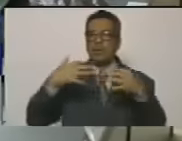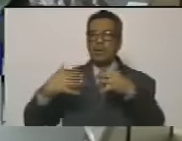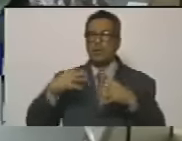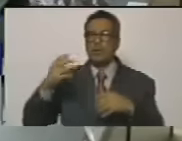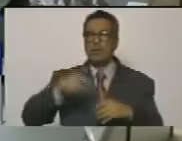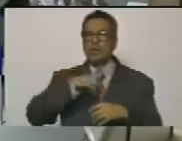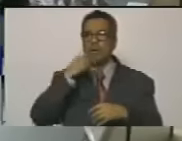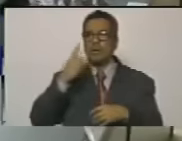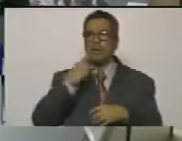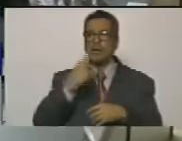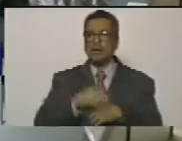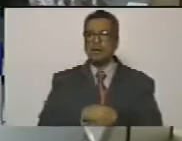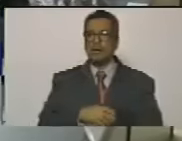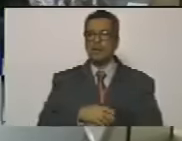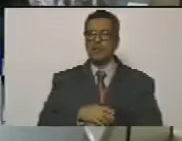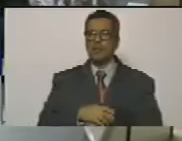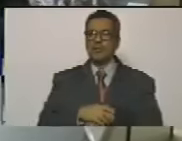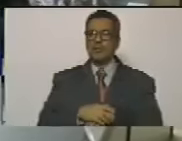política